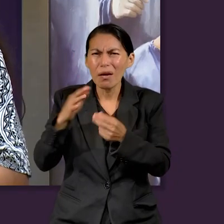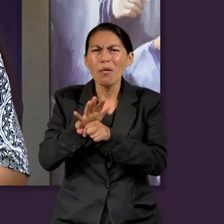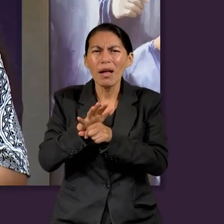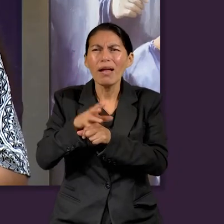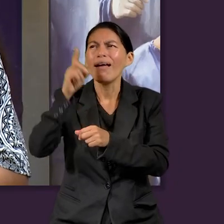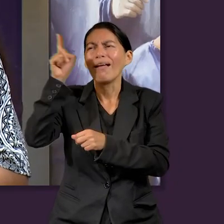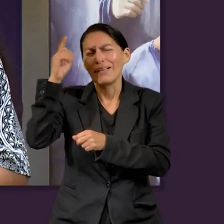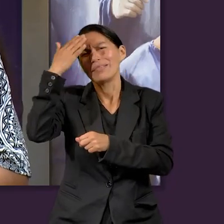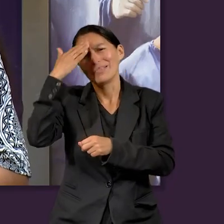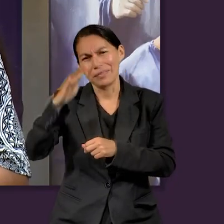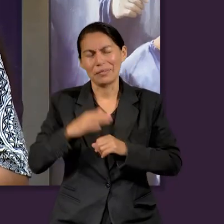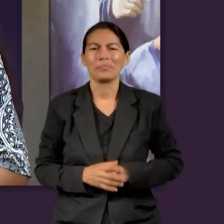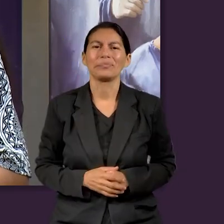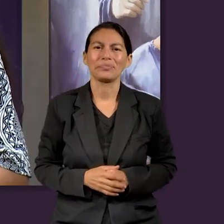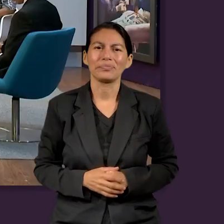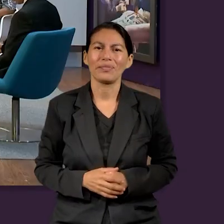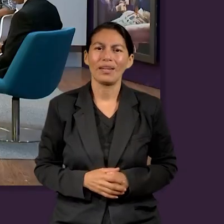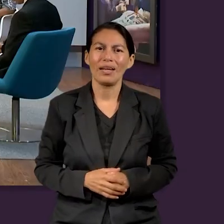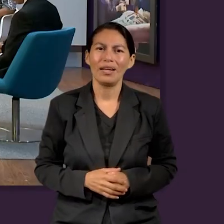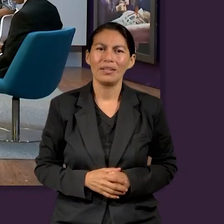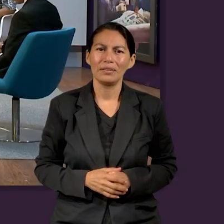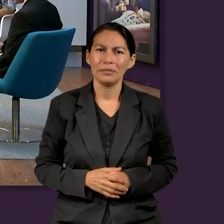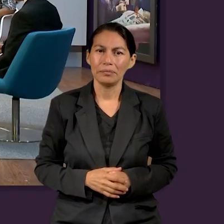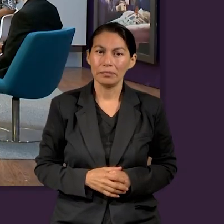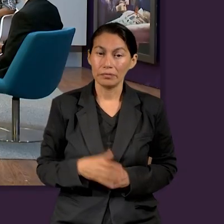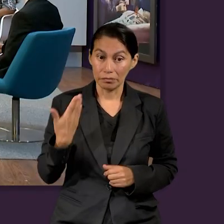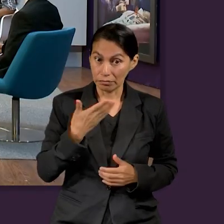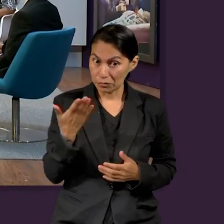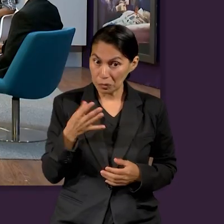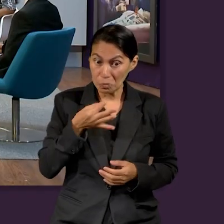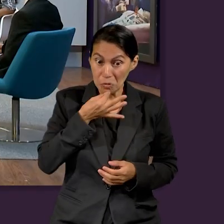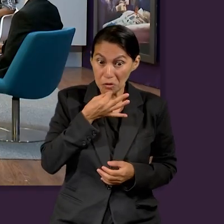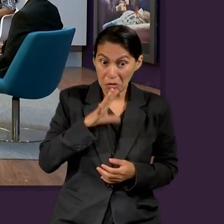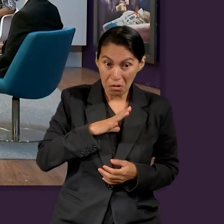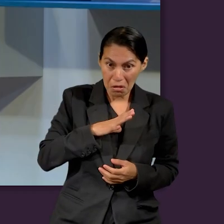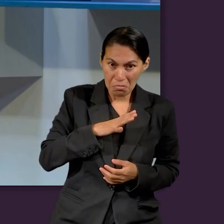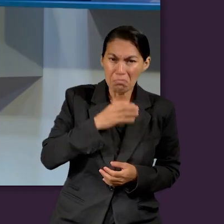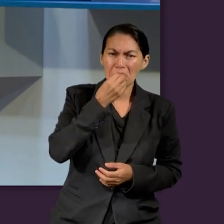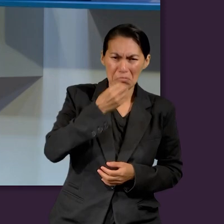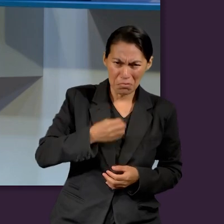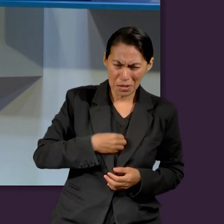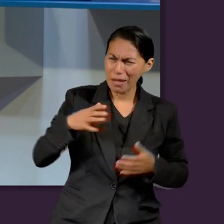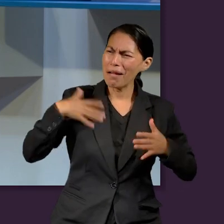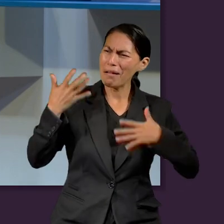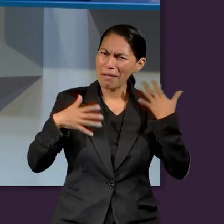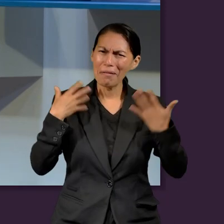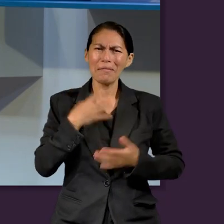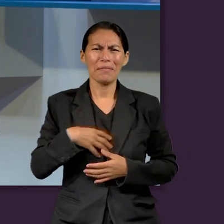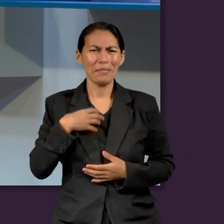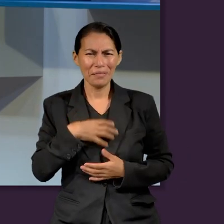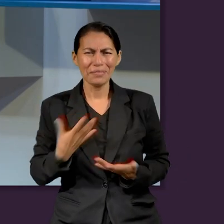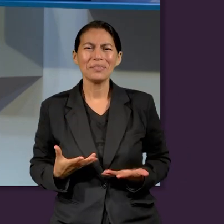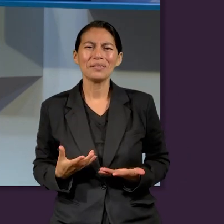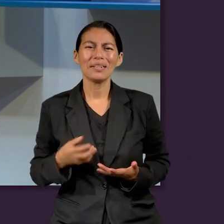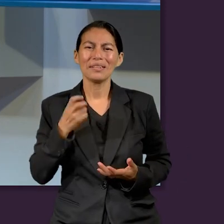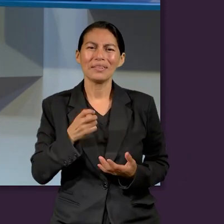es lo que necesitas. No solamente estar contento porque tenemos mucho, si también cuando tenemos poco, estar contentos. Así es. dar al Señor lo